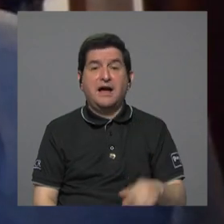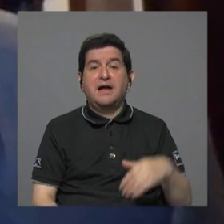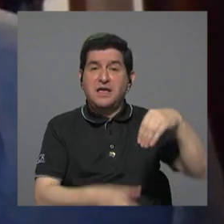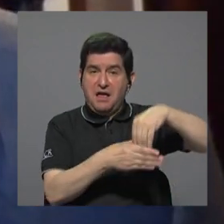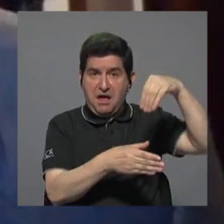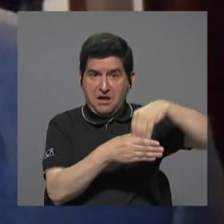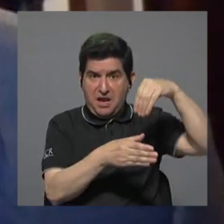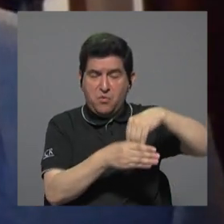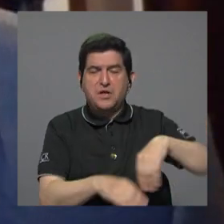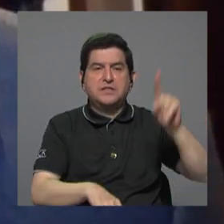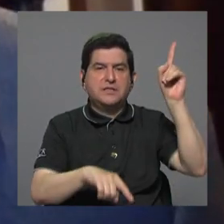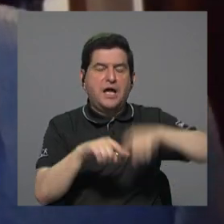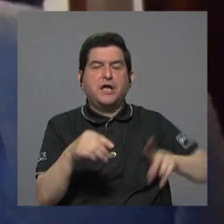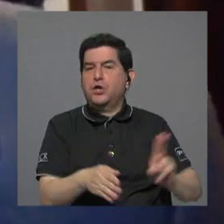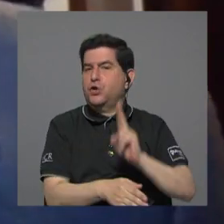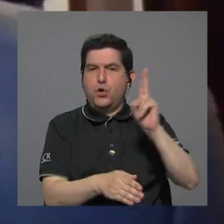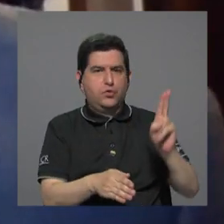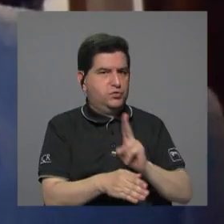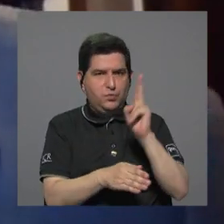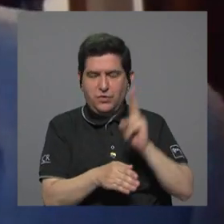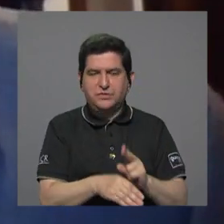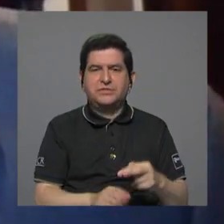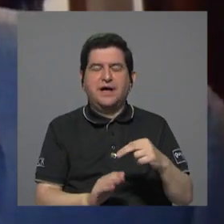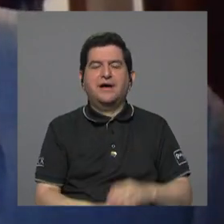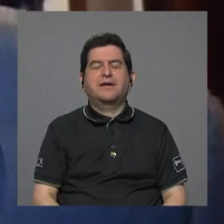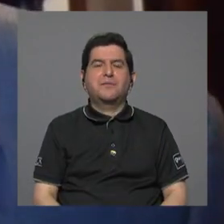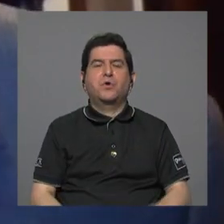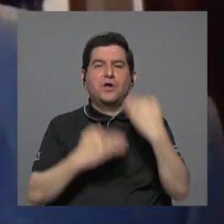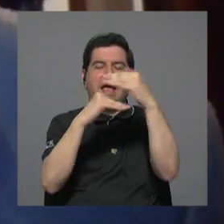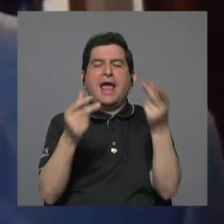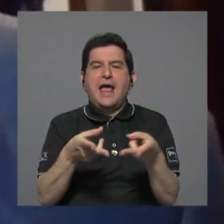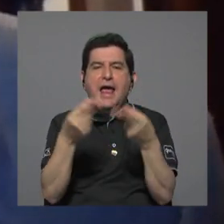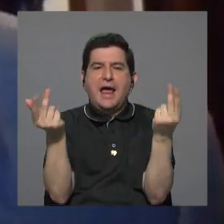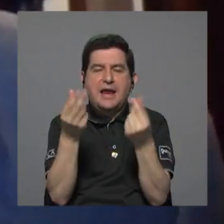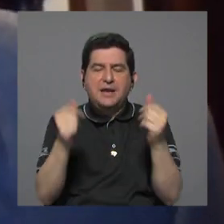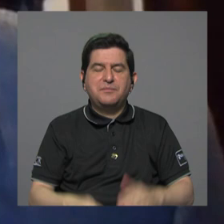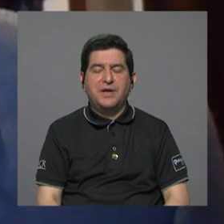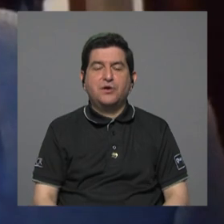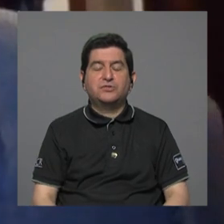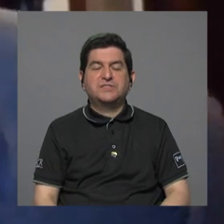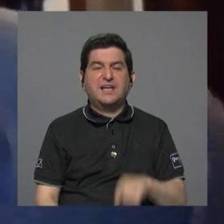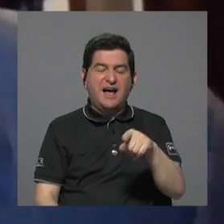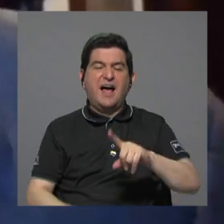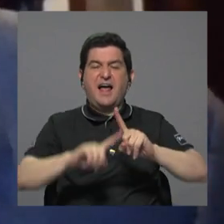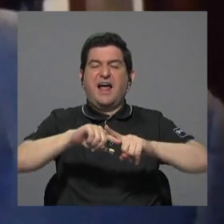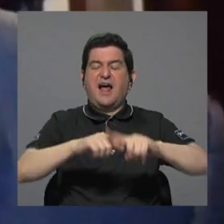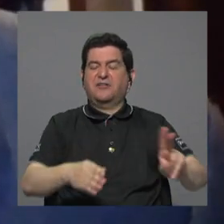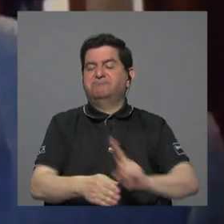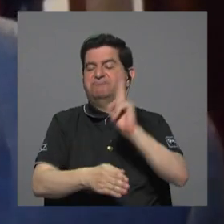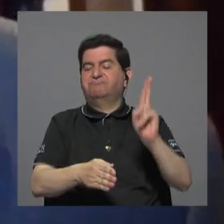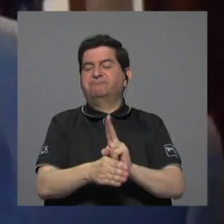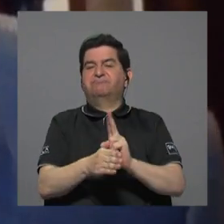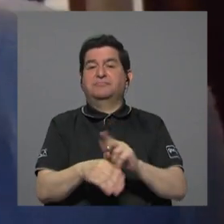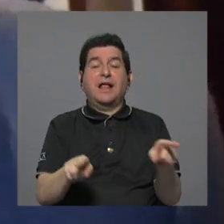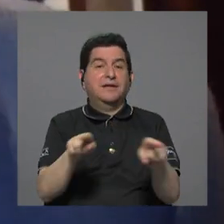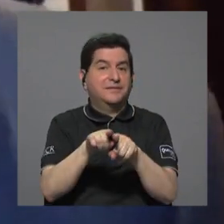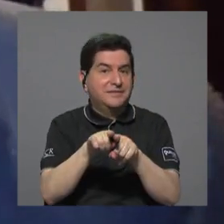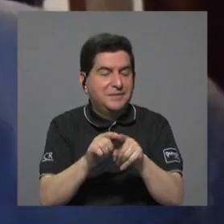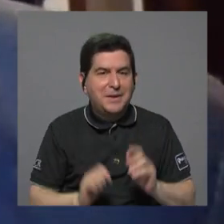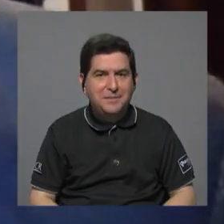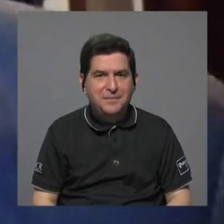las cuentas y que no pueden ser utilizados porque la regla fiscal tiene condicionado el uso de recursos por eso también